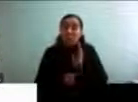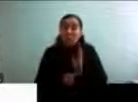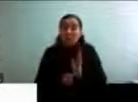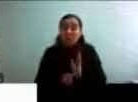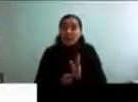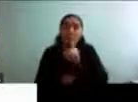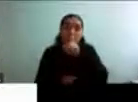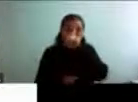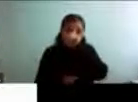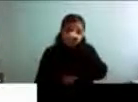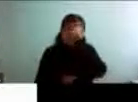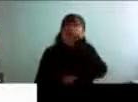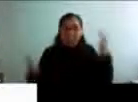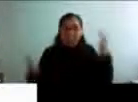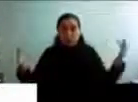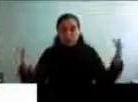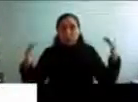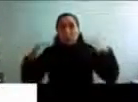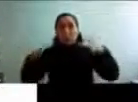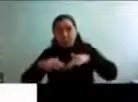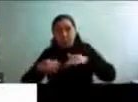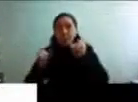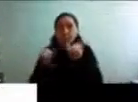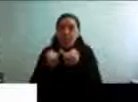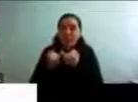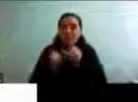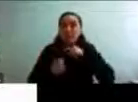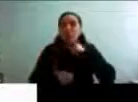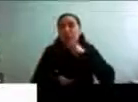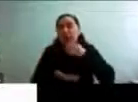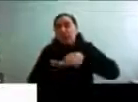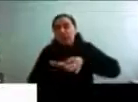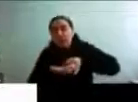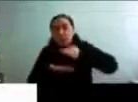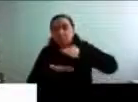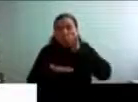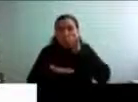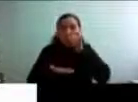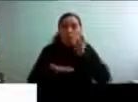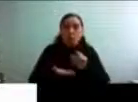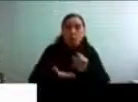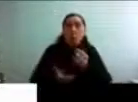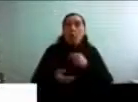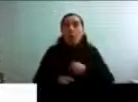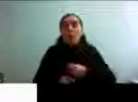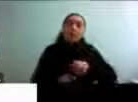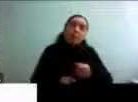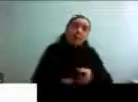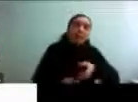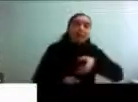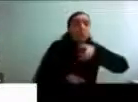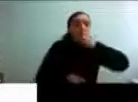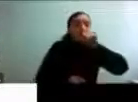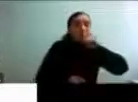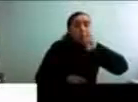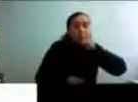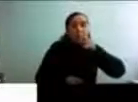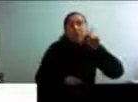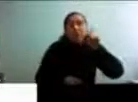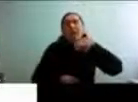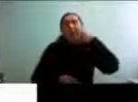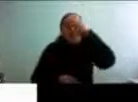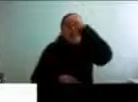costumbre de juntarse con las amistades, tomar un cafecito o se mantenga el happy hour, bueno, ahora que estamos en cuarentena mejor ni nos